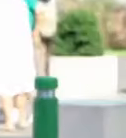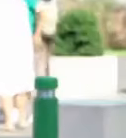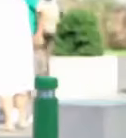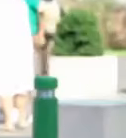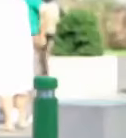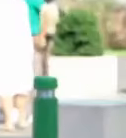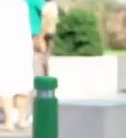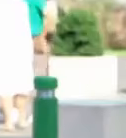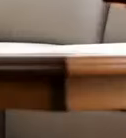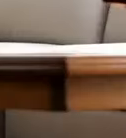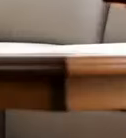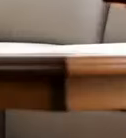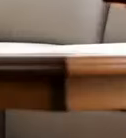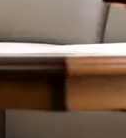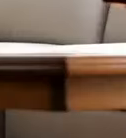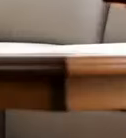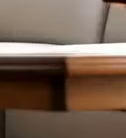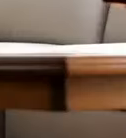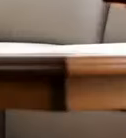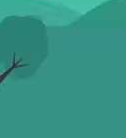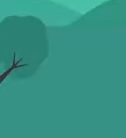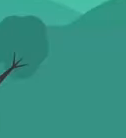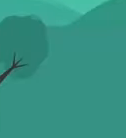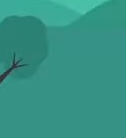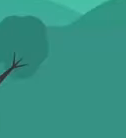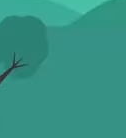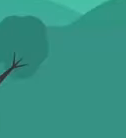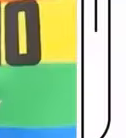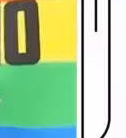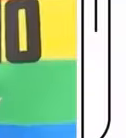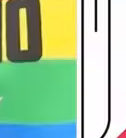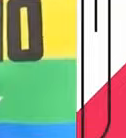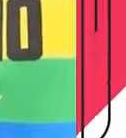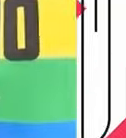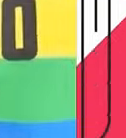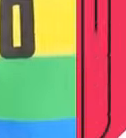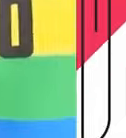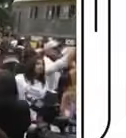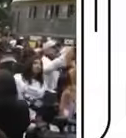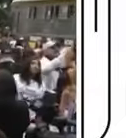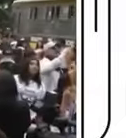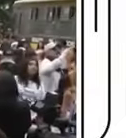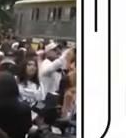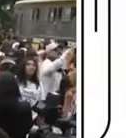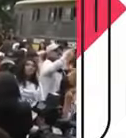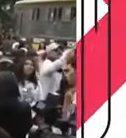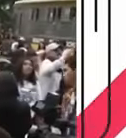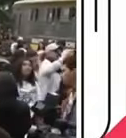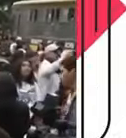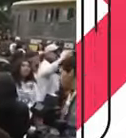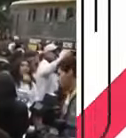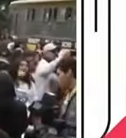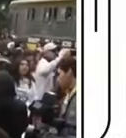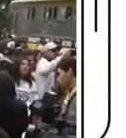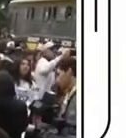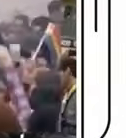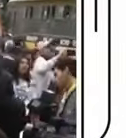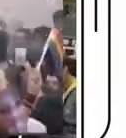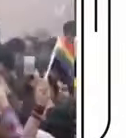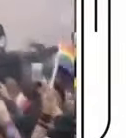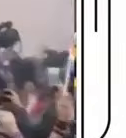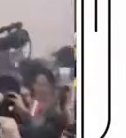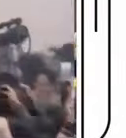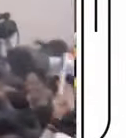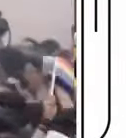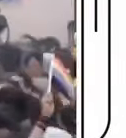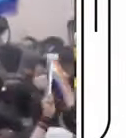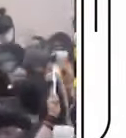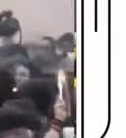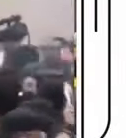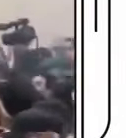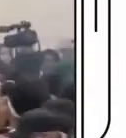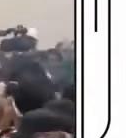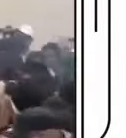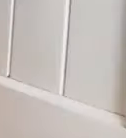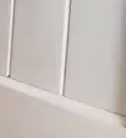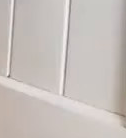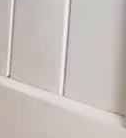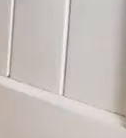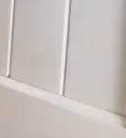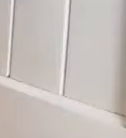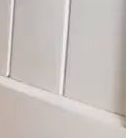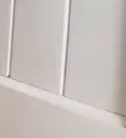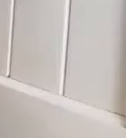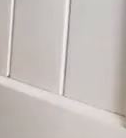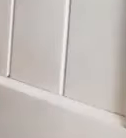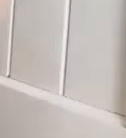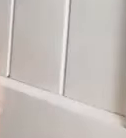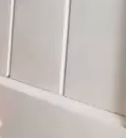¿Por qué nos importa tanto las preferencias sexuales de una persona? En el próximo capítulo, investigaremos las causas y consecuencias de un problema que afecta